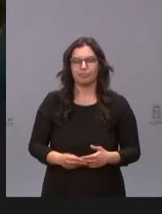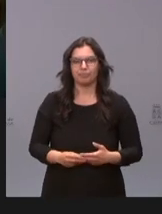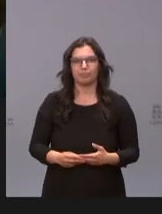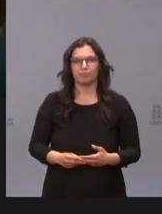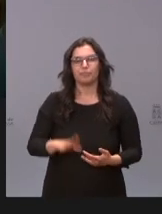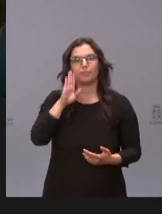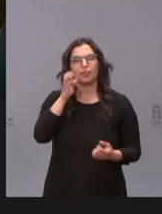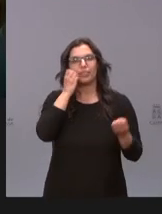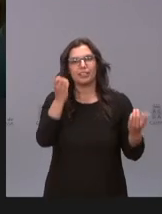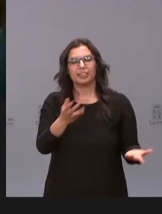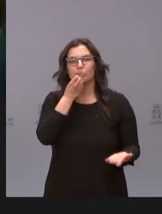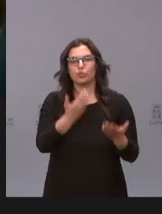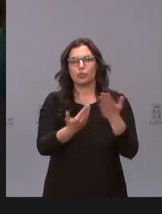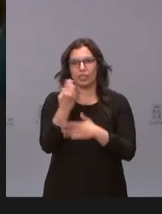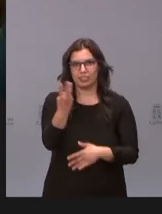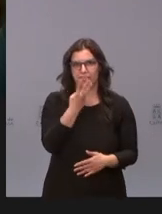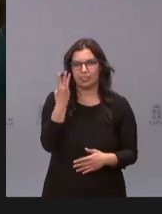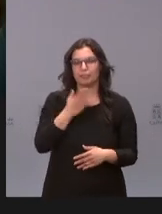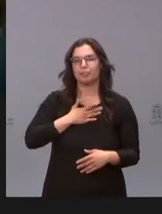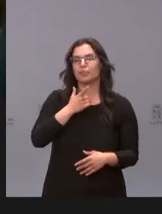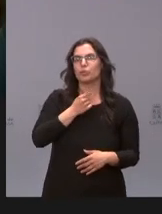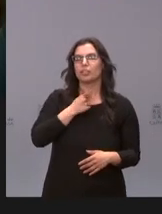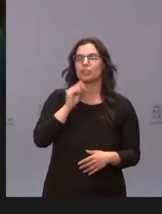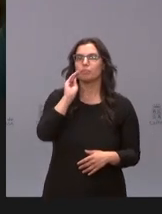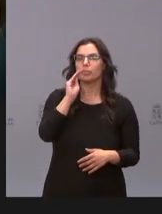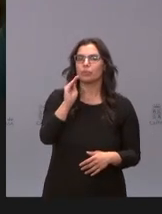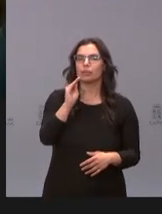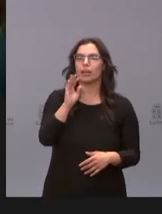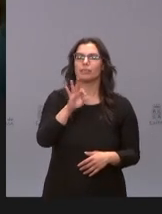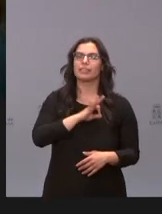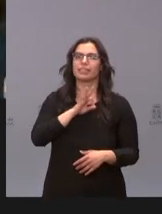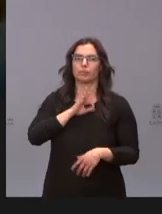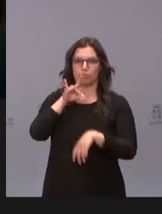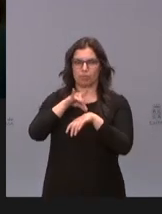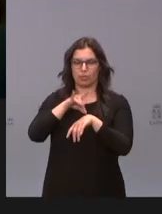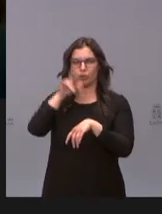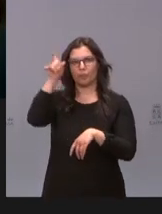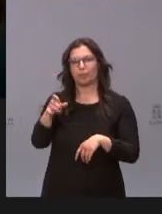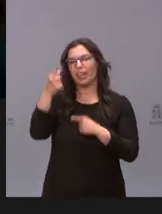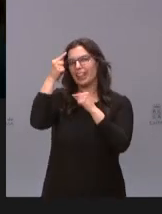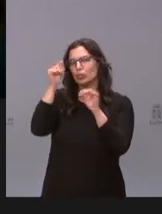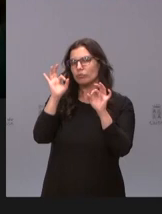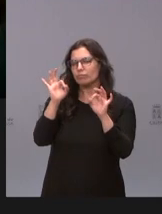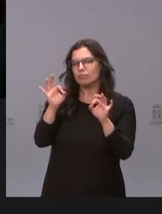Hola, ¿qué tal? Muy buenos días a los tres. A me gustaría preguntarle al señor Barbacid datos concretos sobre hoy la presentación,